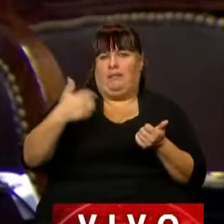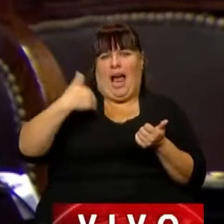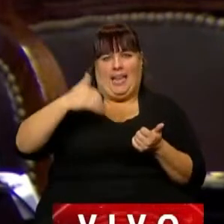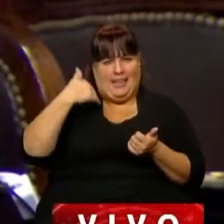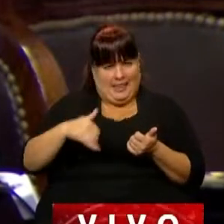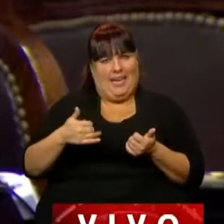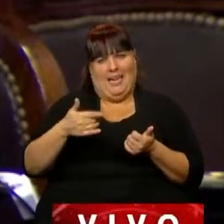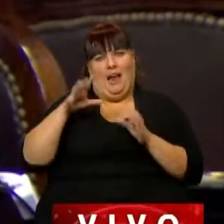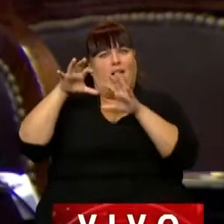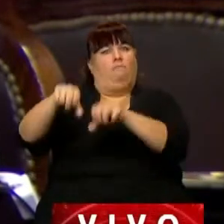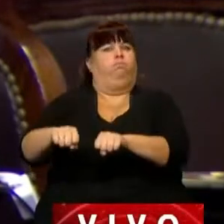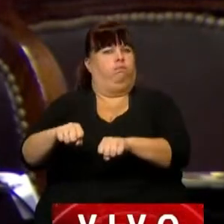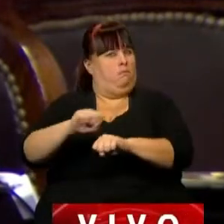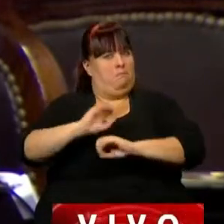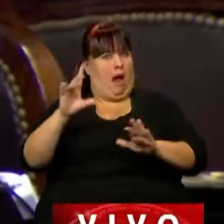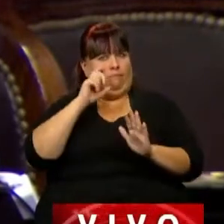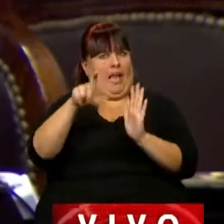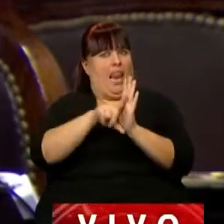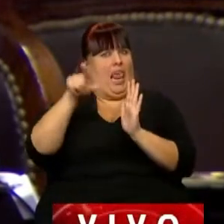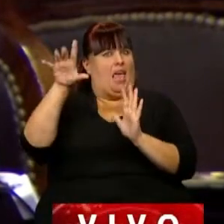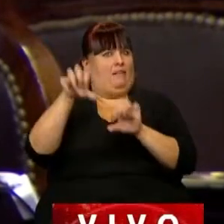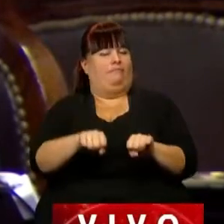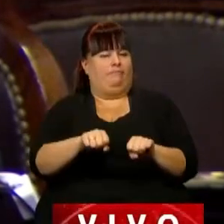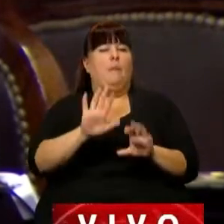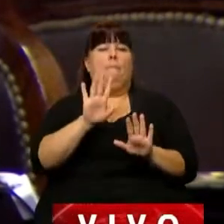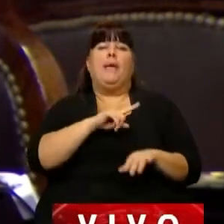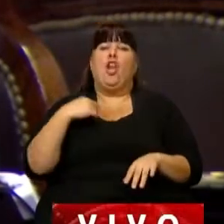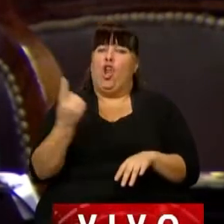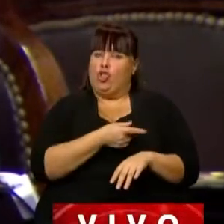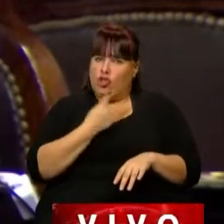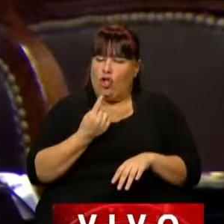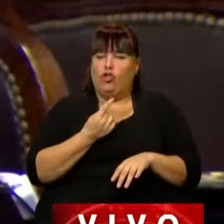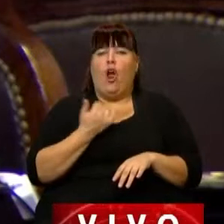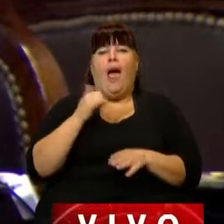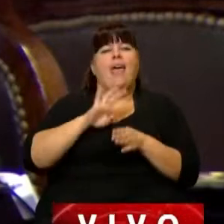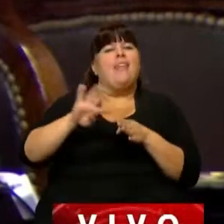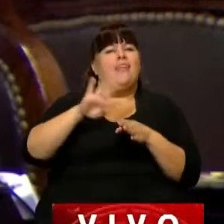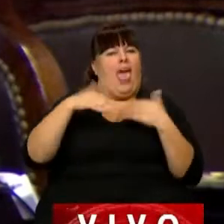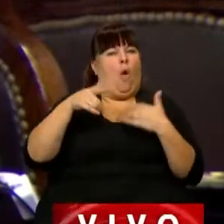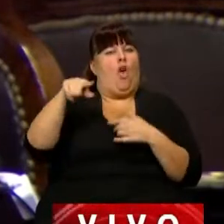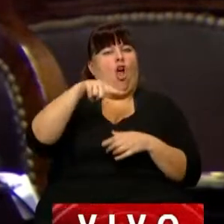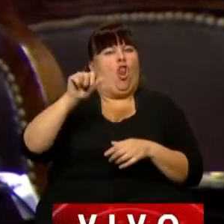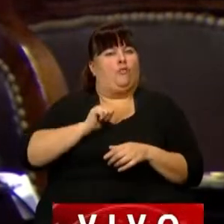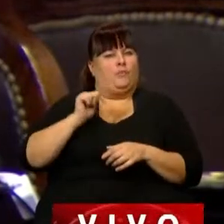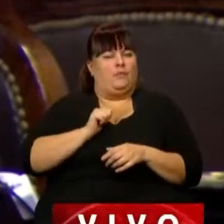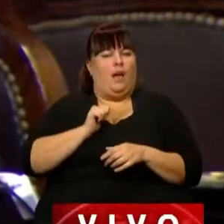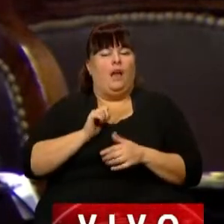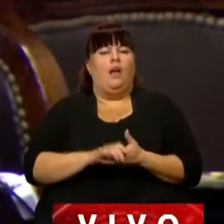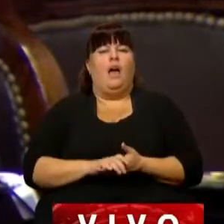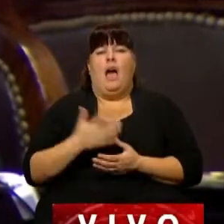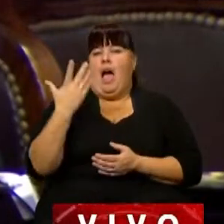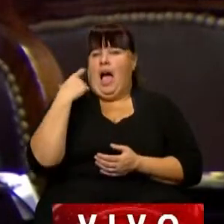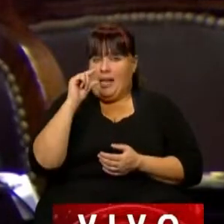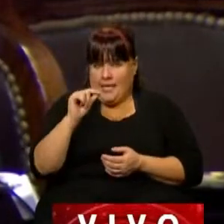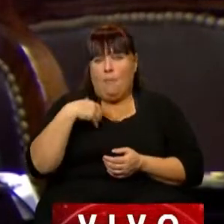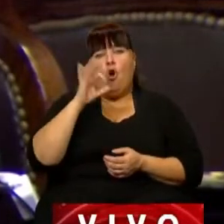que son argentinas y que están ocupadas ilegalmente. Sin embargo, nosotros tenemos una deuda grande con ellos. Hace muy